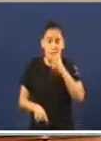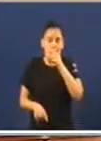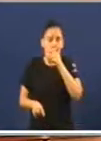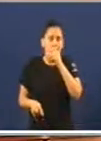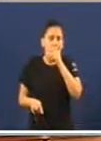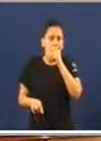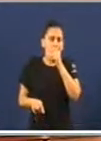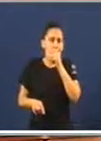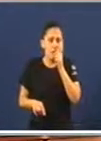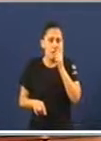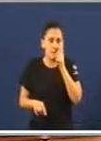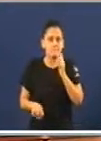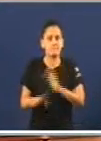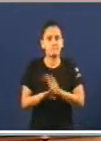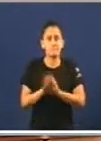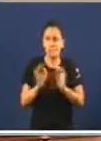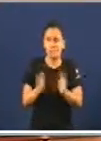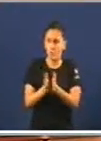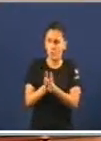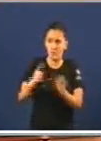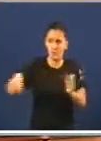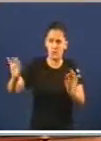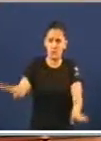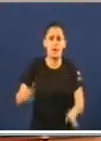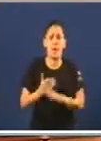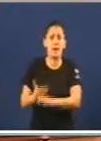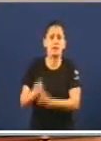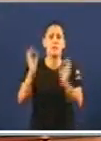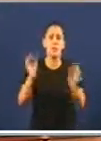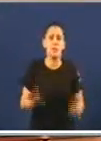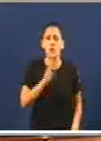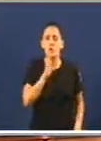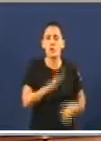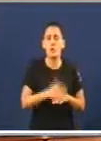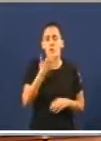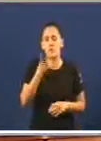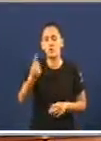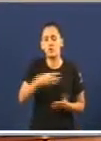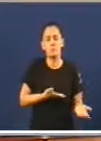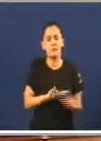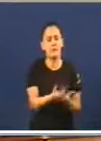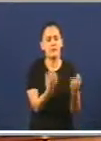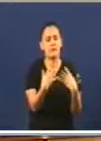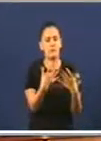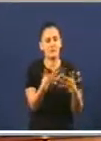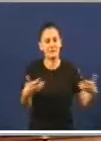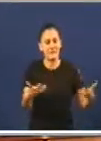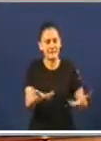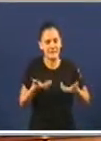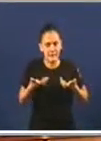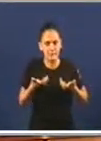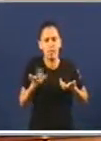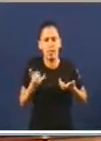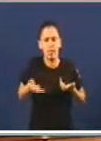Gracias. Compañeiras e compañeros, os incumplimentos na satisfacción das peticións de información escritas as que temos